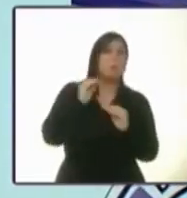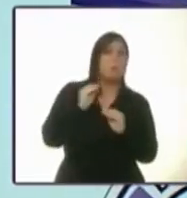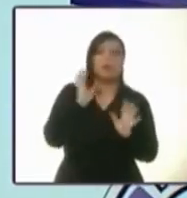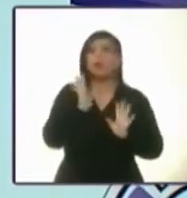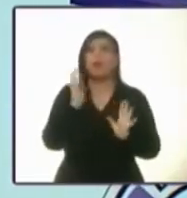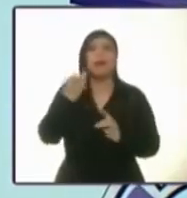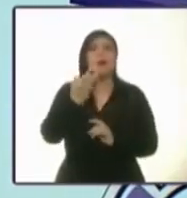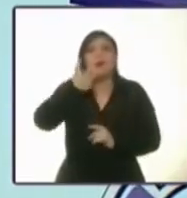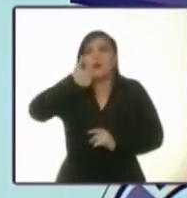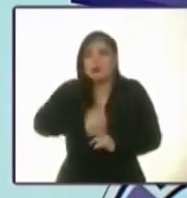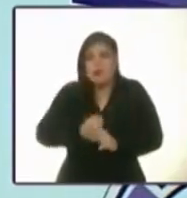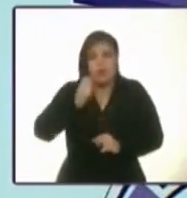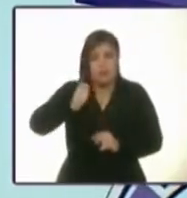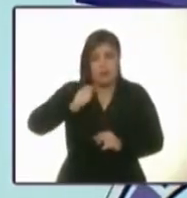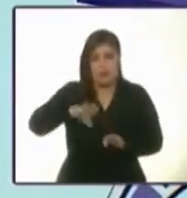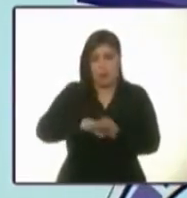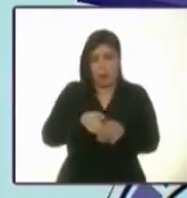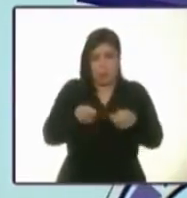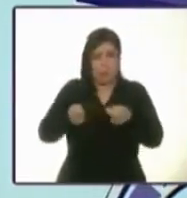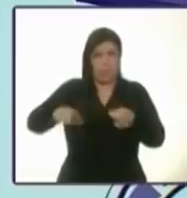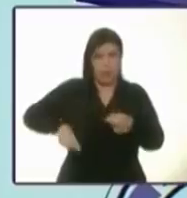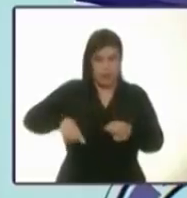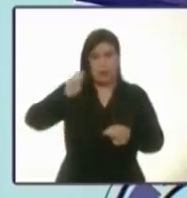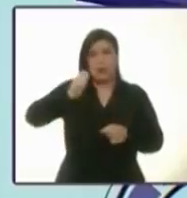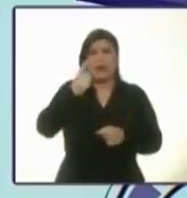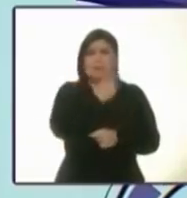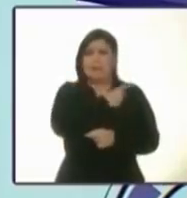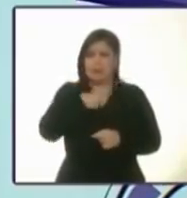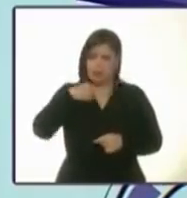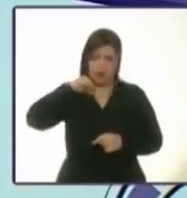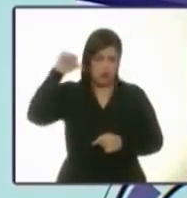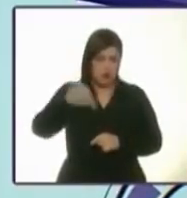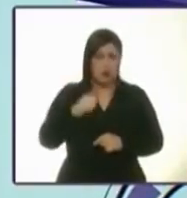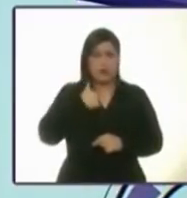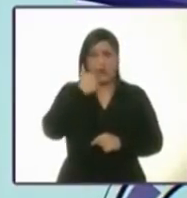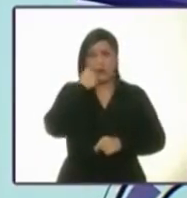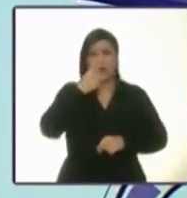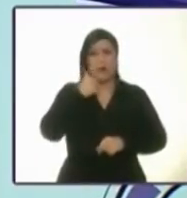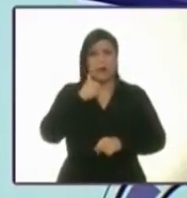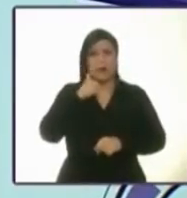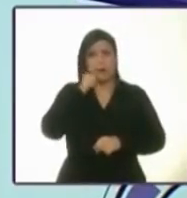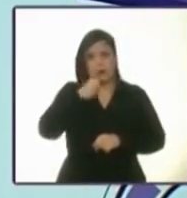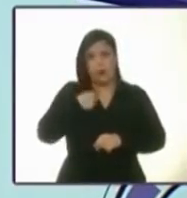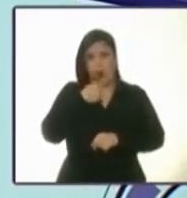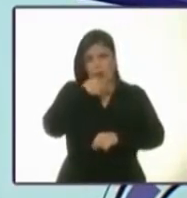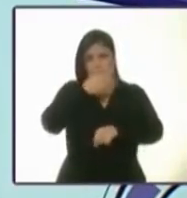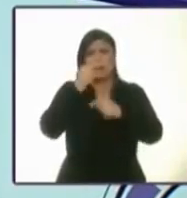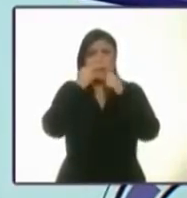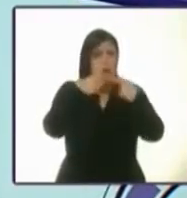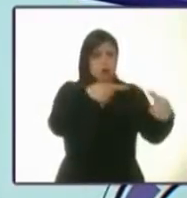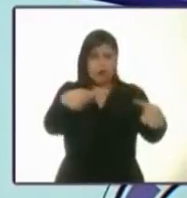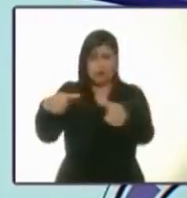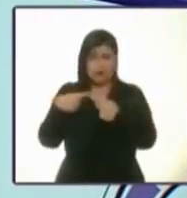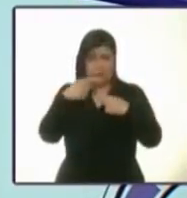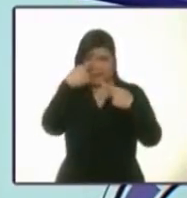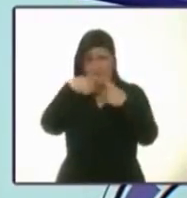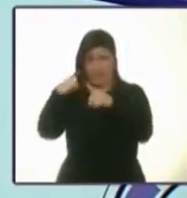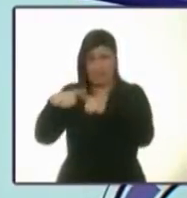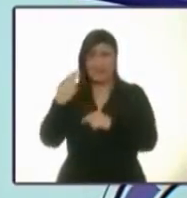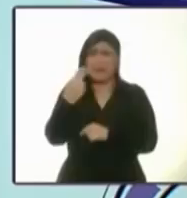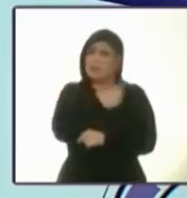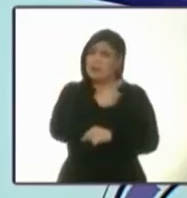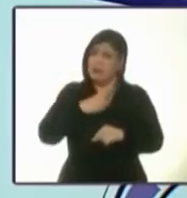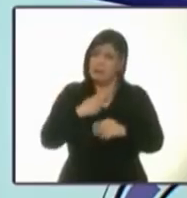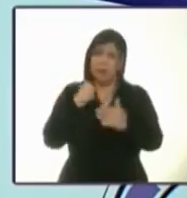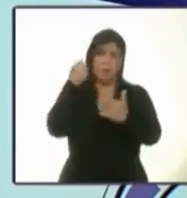sirve un gobernante que no levante la voz. Por eso quiero aprovechar para convocar a mis compañeros, que más allá de nuestras diferencias, exijamos,